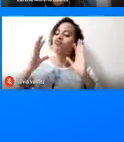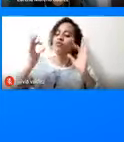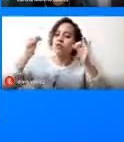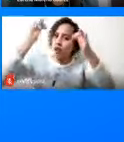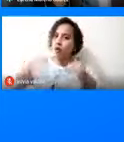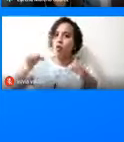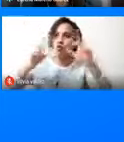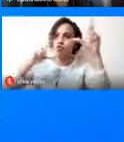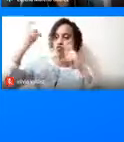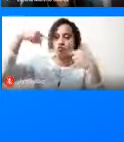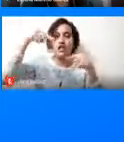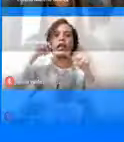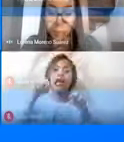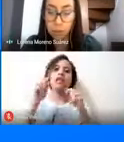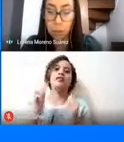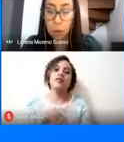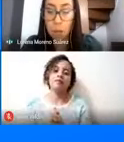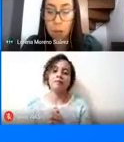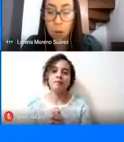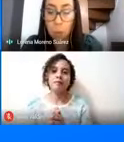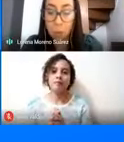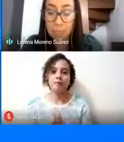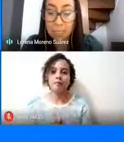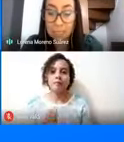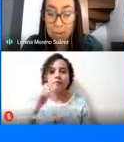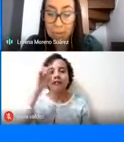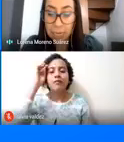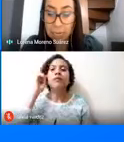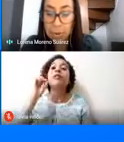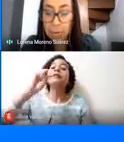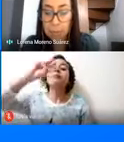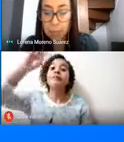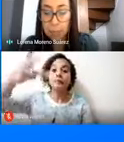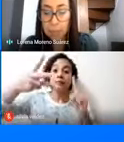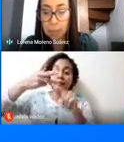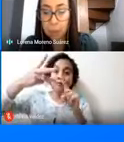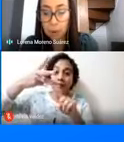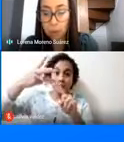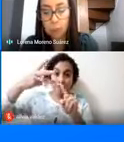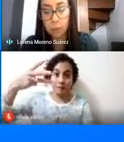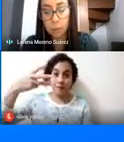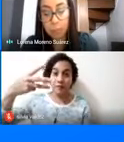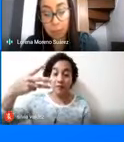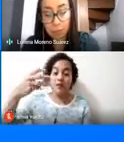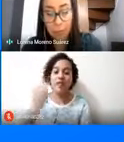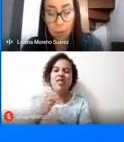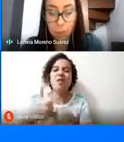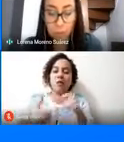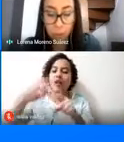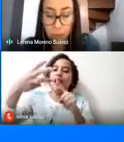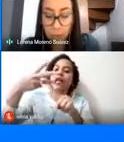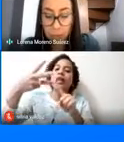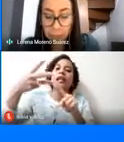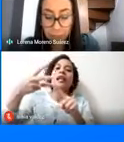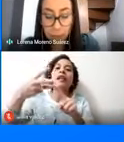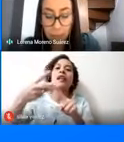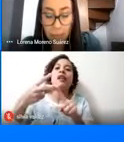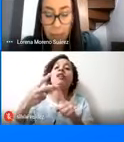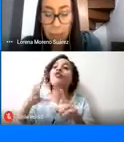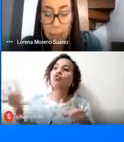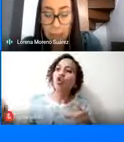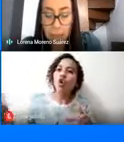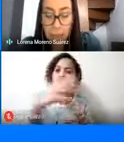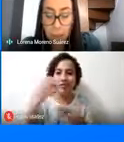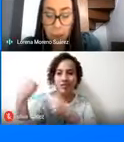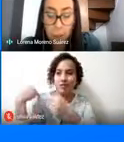seguro. Como una tercera línea de trabajo tenemos la corresponsabilidad